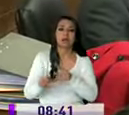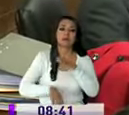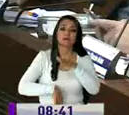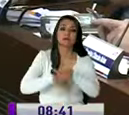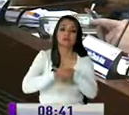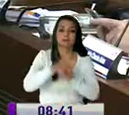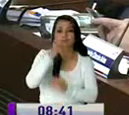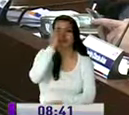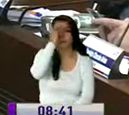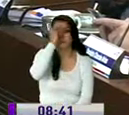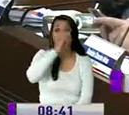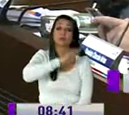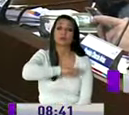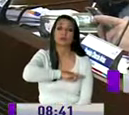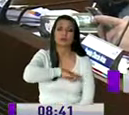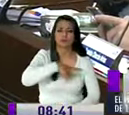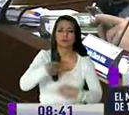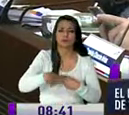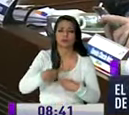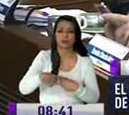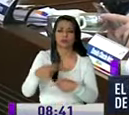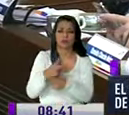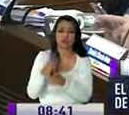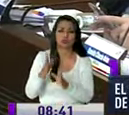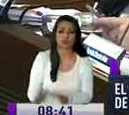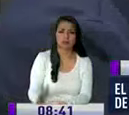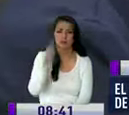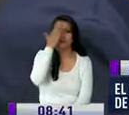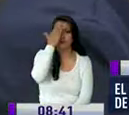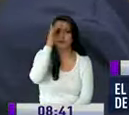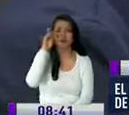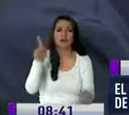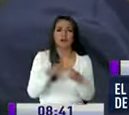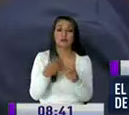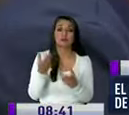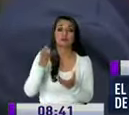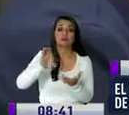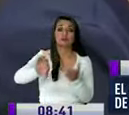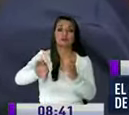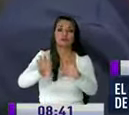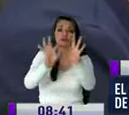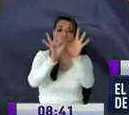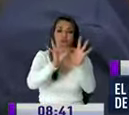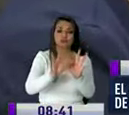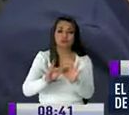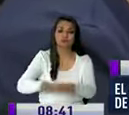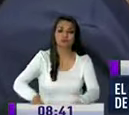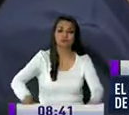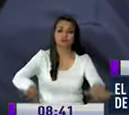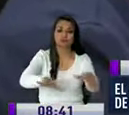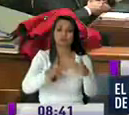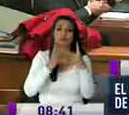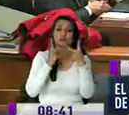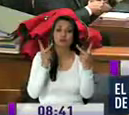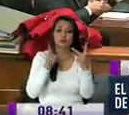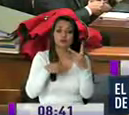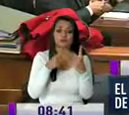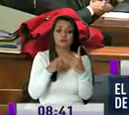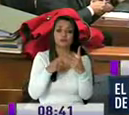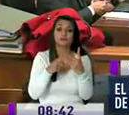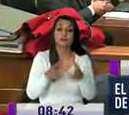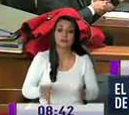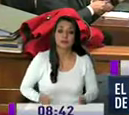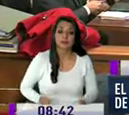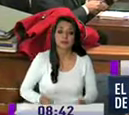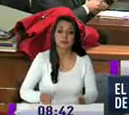endeudamiento del municipio de Quito concuerdan los sediles mismo que será invertido en el mejoramiento del espacio público intervención de la red